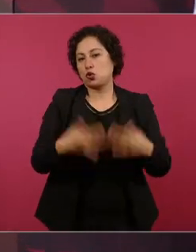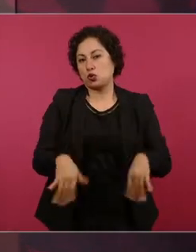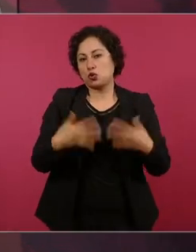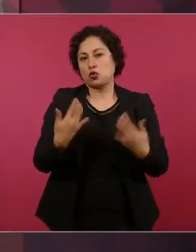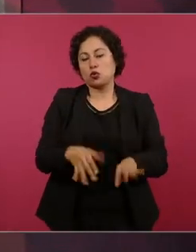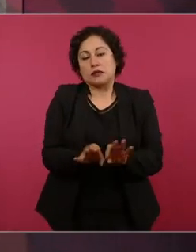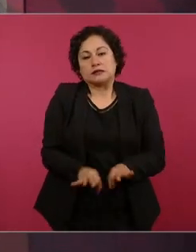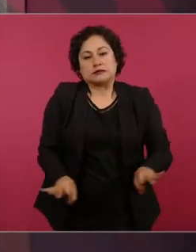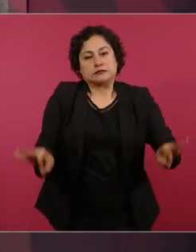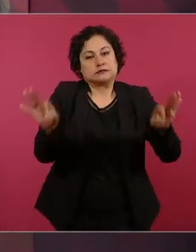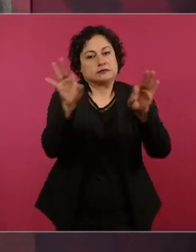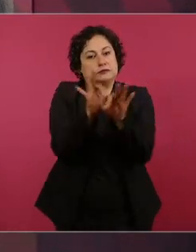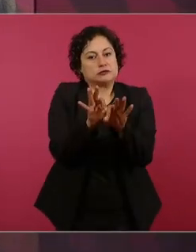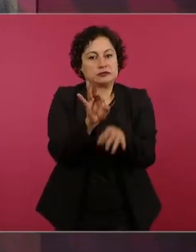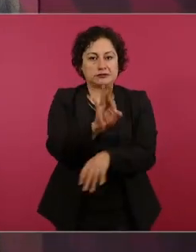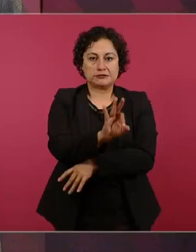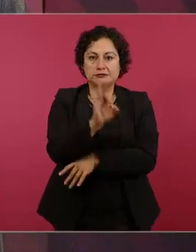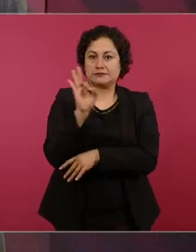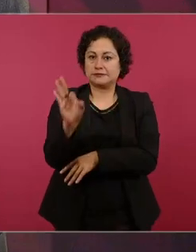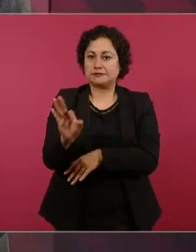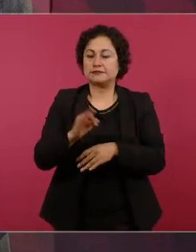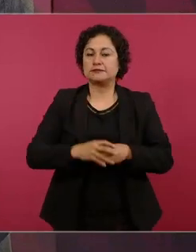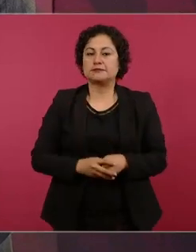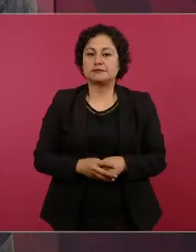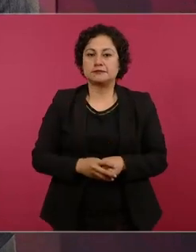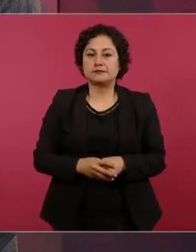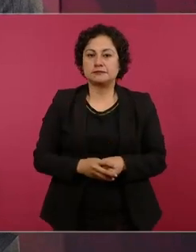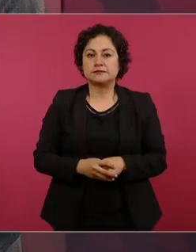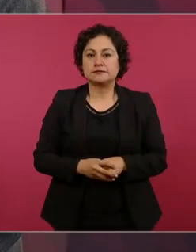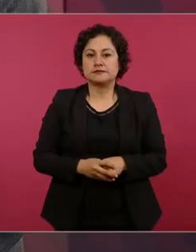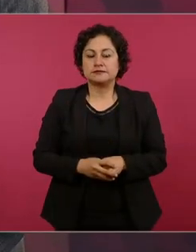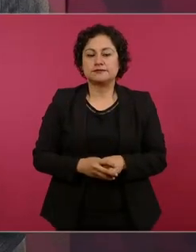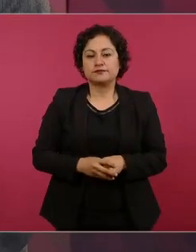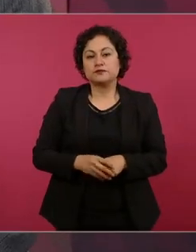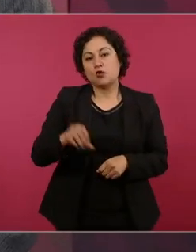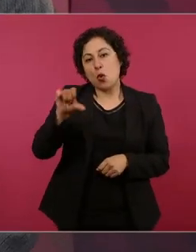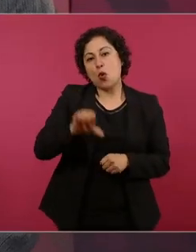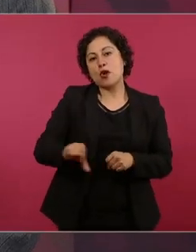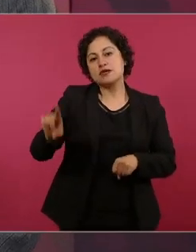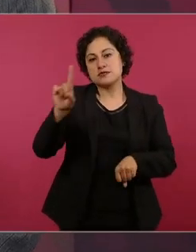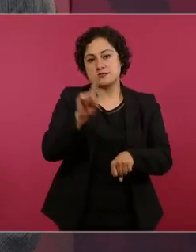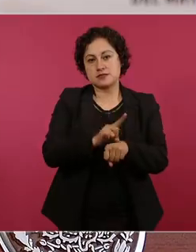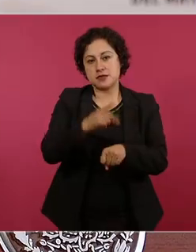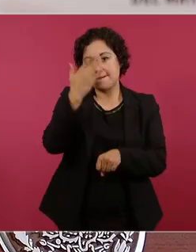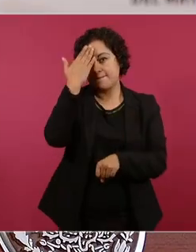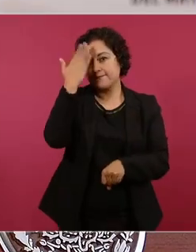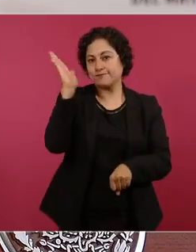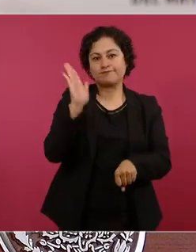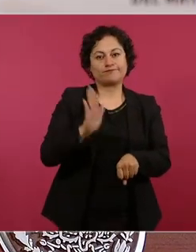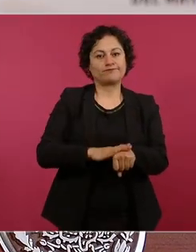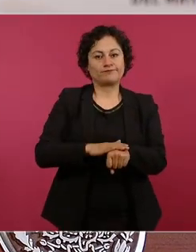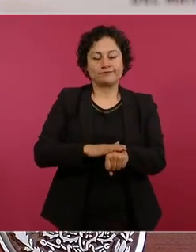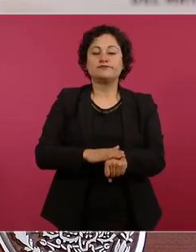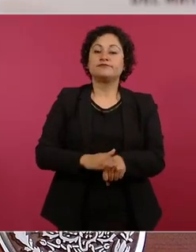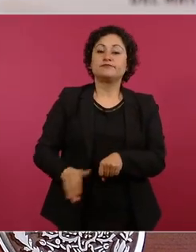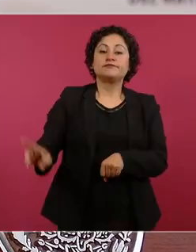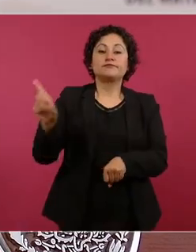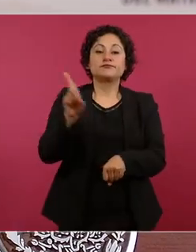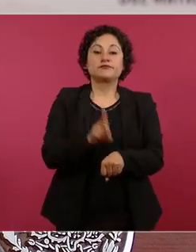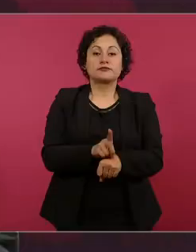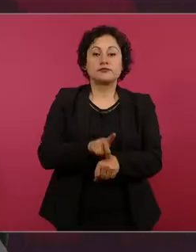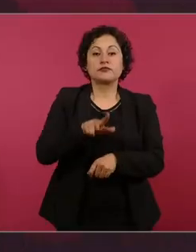importantísima la que vamos a conmemorar el día de hoy 18 de marzo de